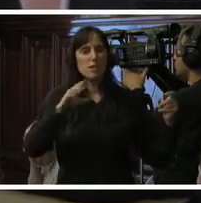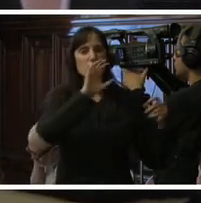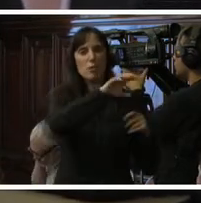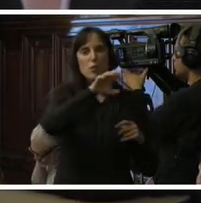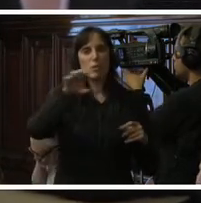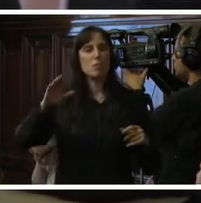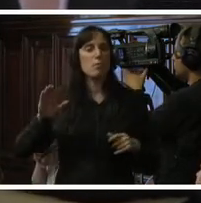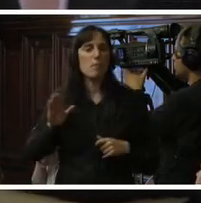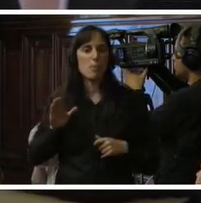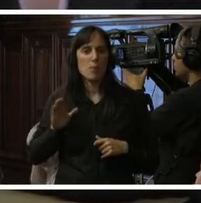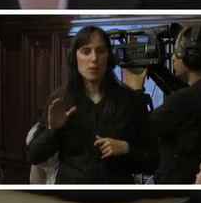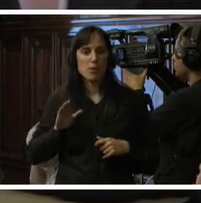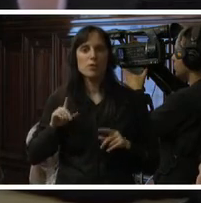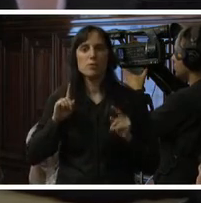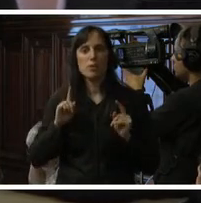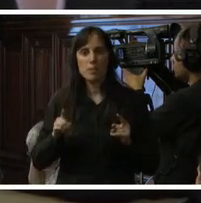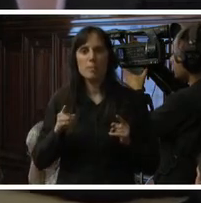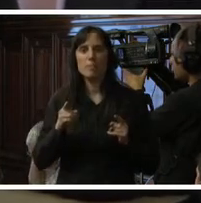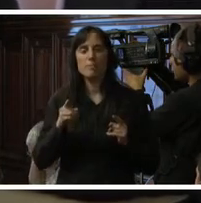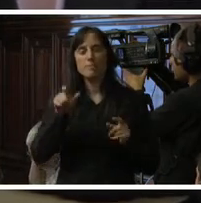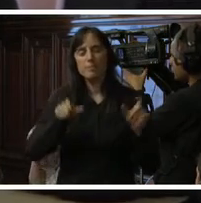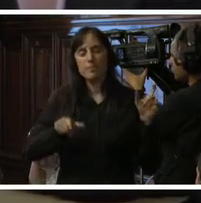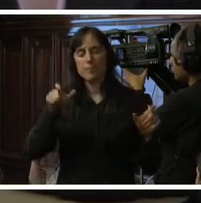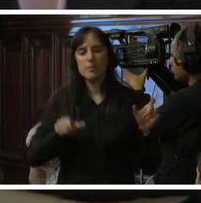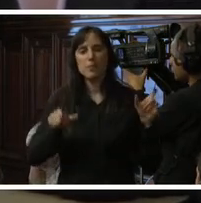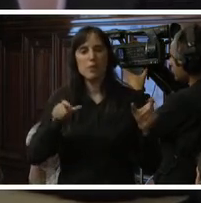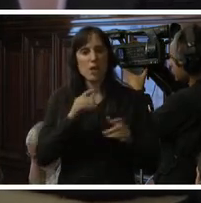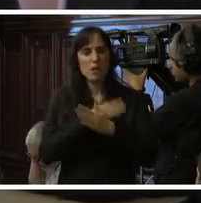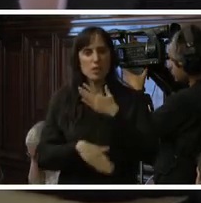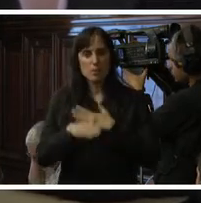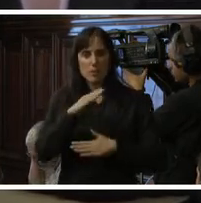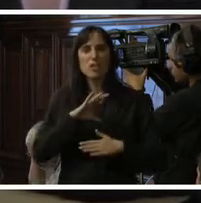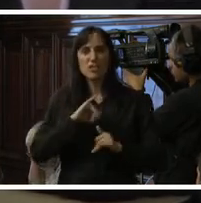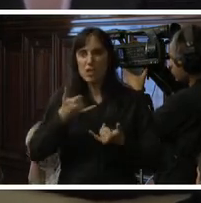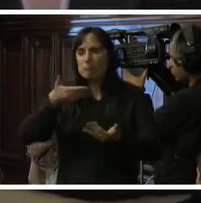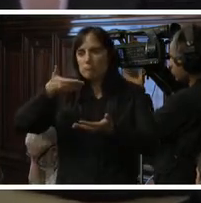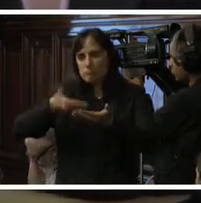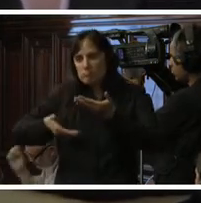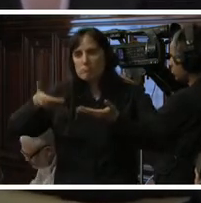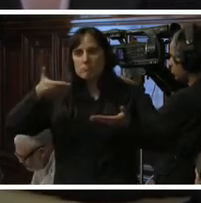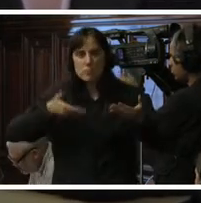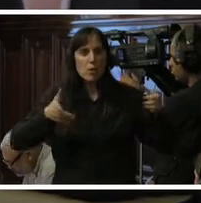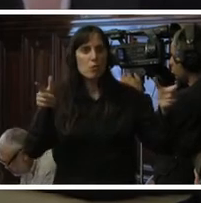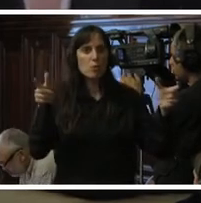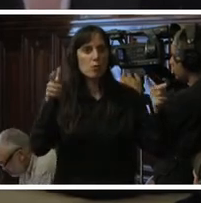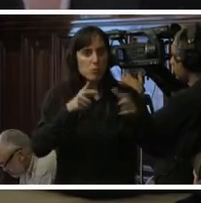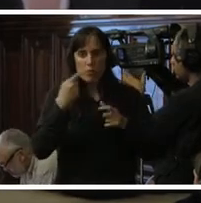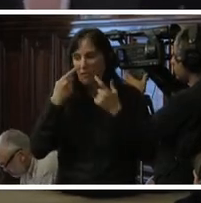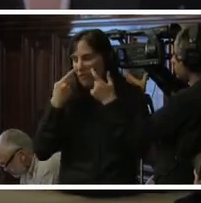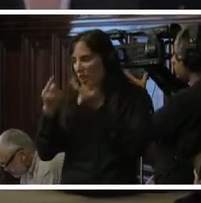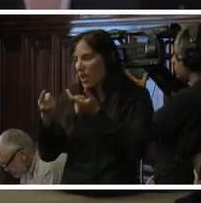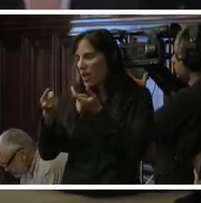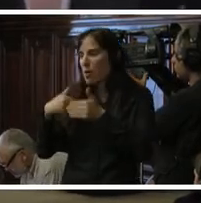derechos de las mujeres y por ejemplo también el movimiento de los derechos de las personas con discapacidad y la importancia en la comisión también lidere ese proceso